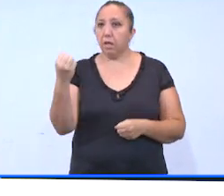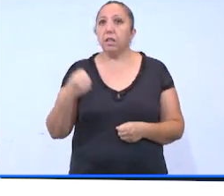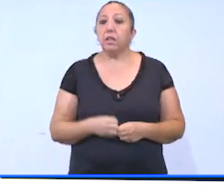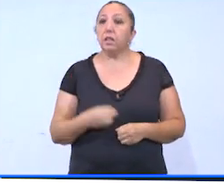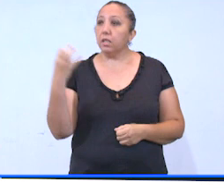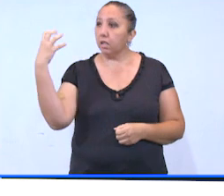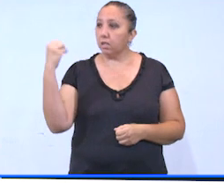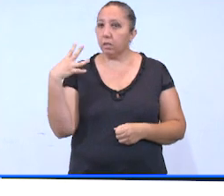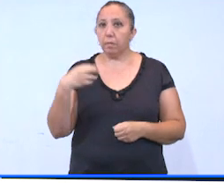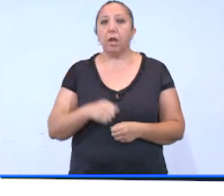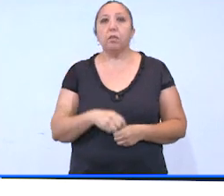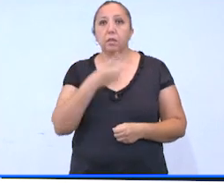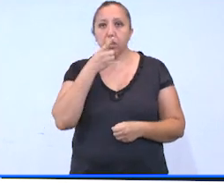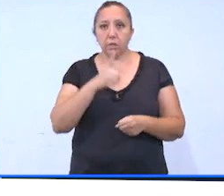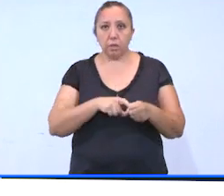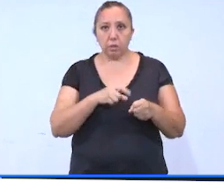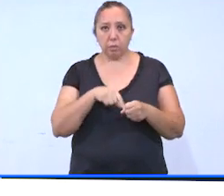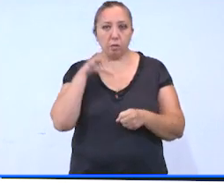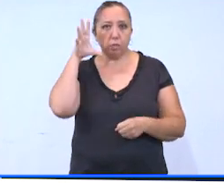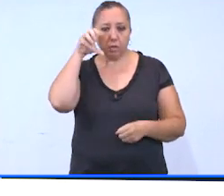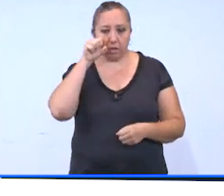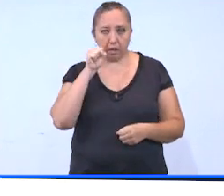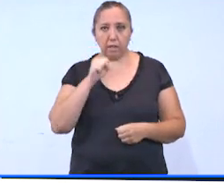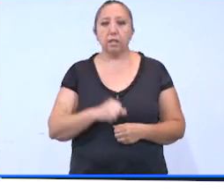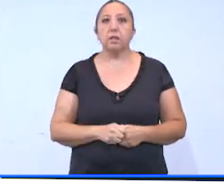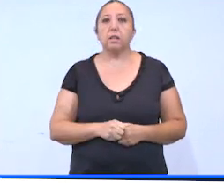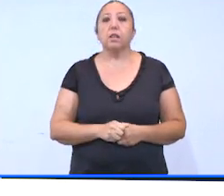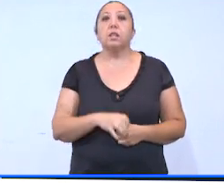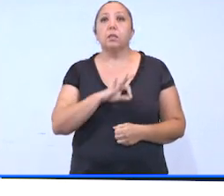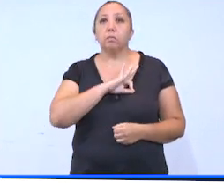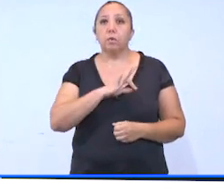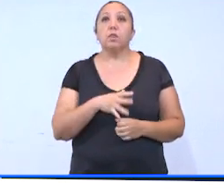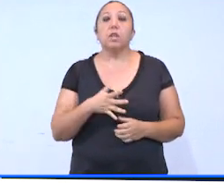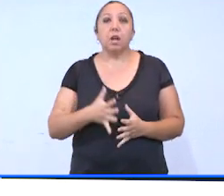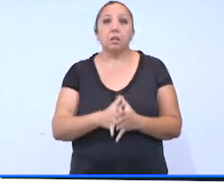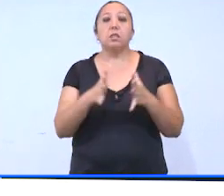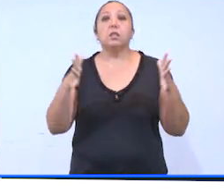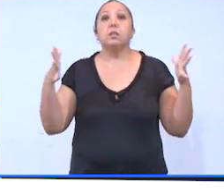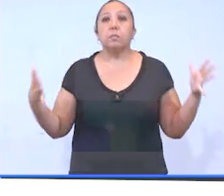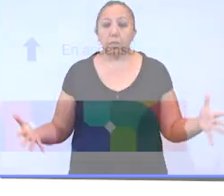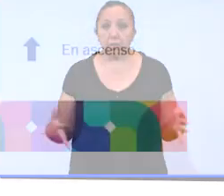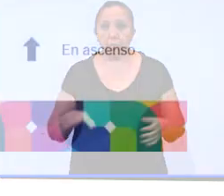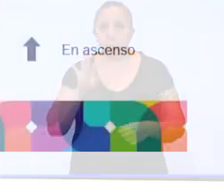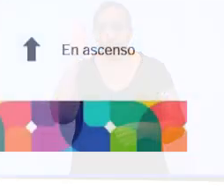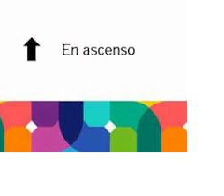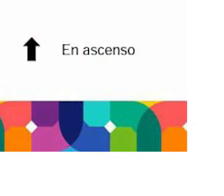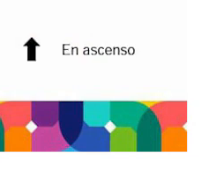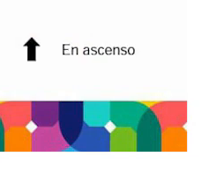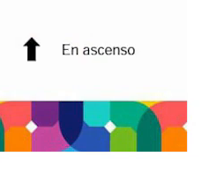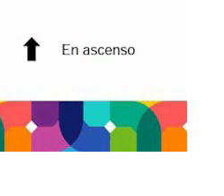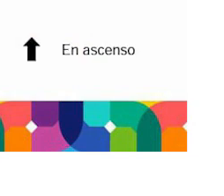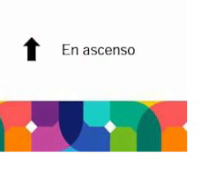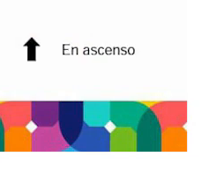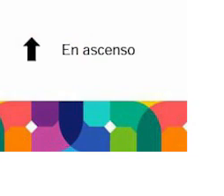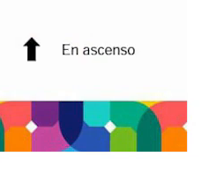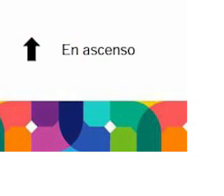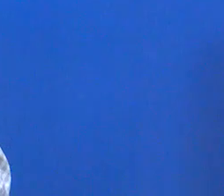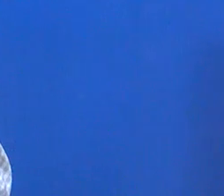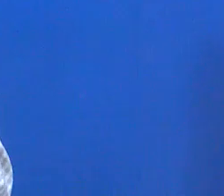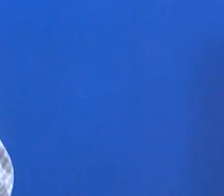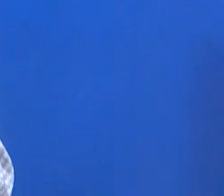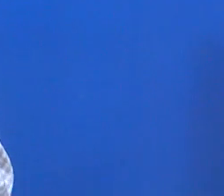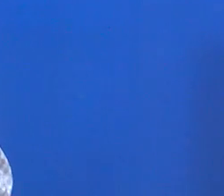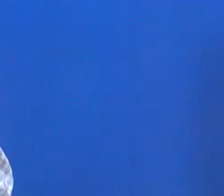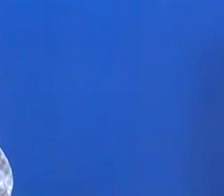estatal se marcan en color naranja, con una tendencia de incremento porcentual con respecto a los datos de la semana anterior.